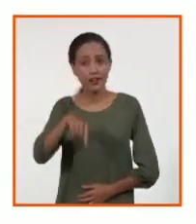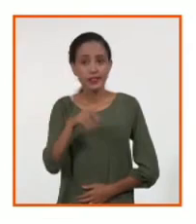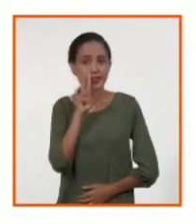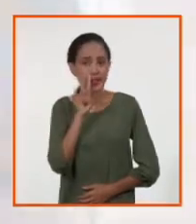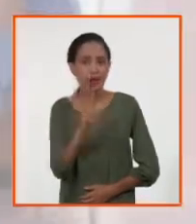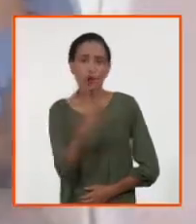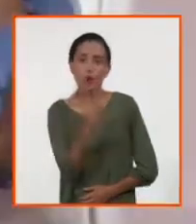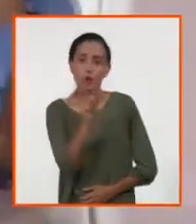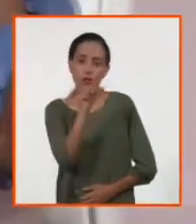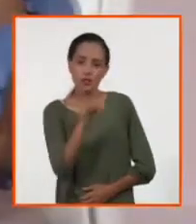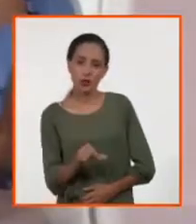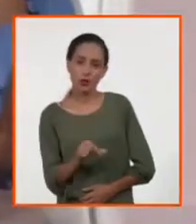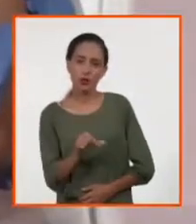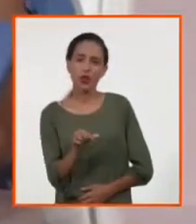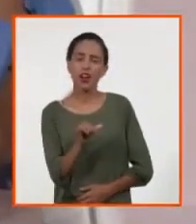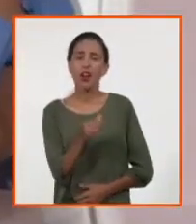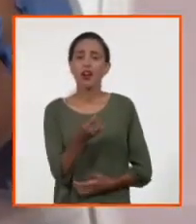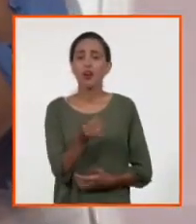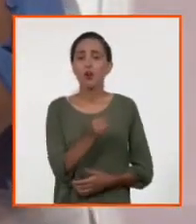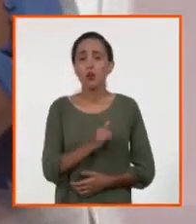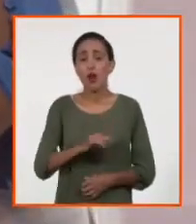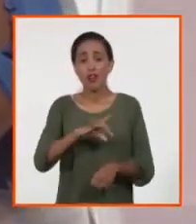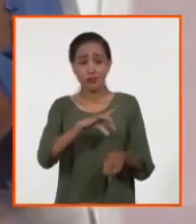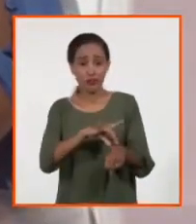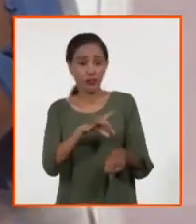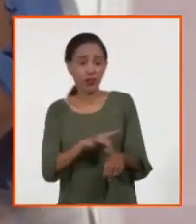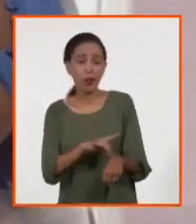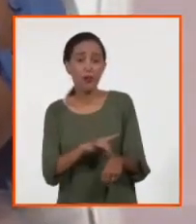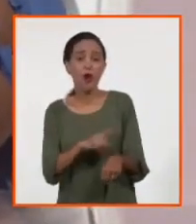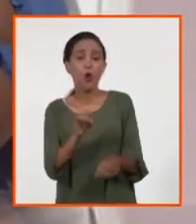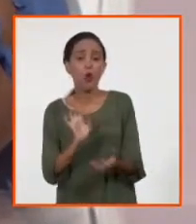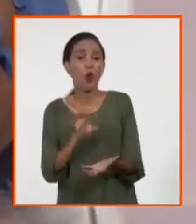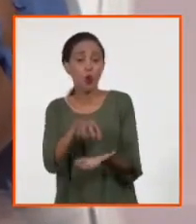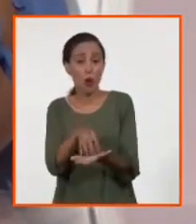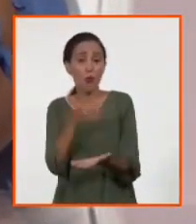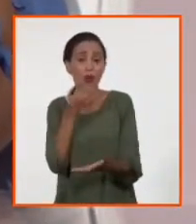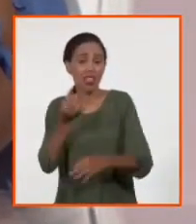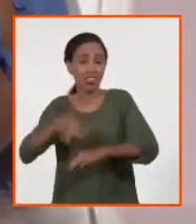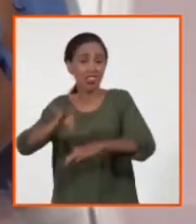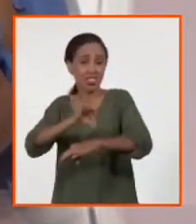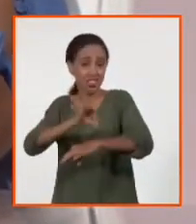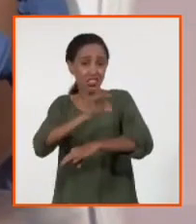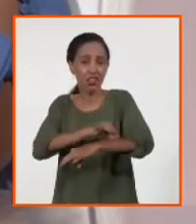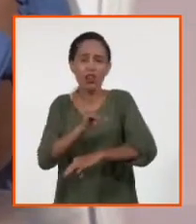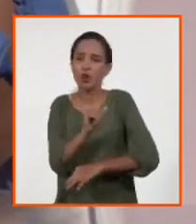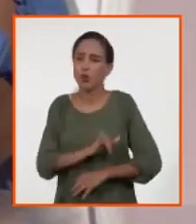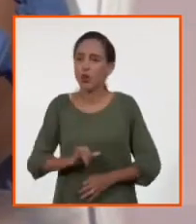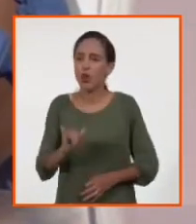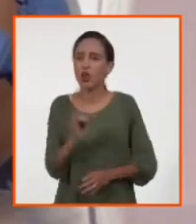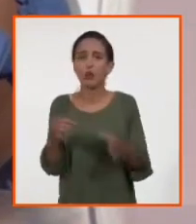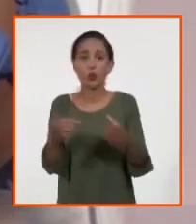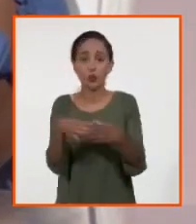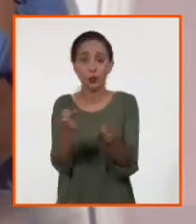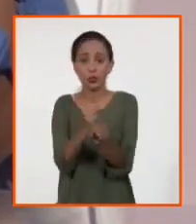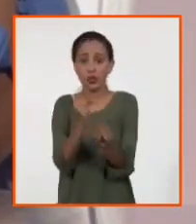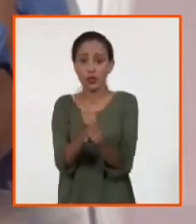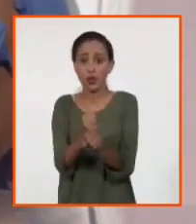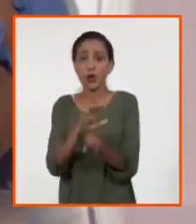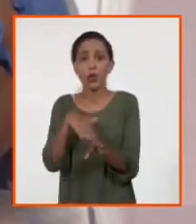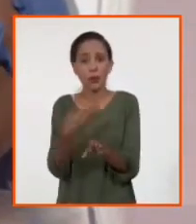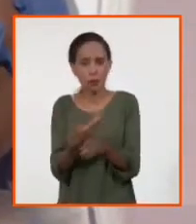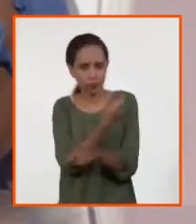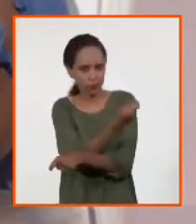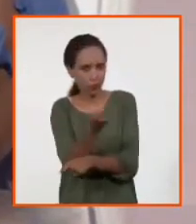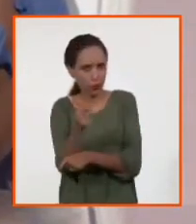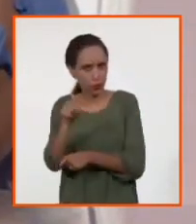caso, donde se detecta un foco, hay que hacer un grupo de acciones que luego de los profesores estaremos puntualizando